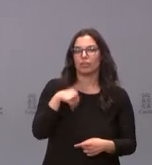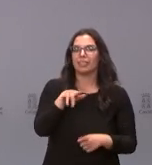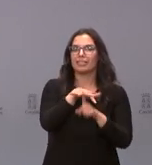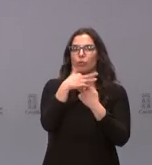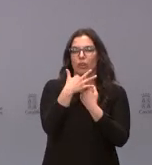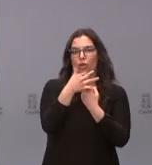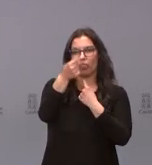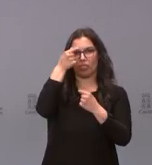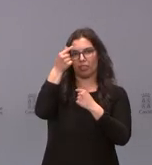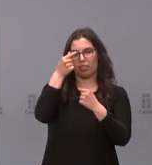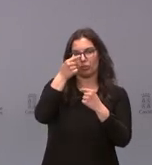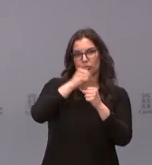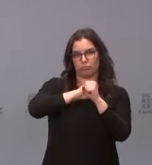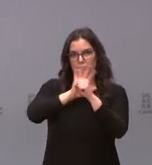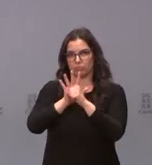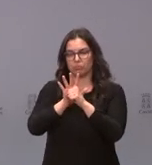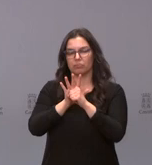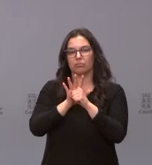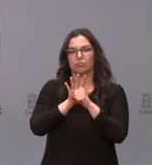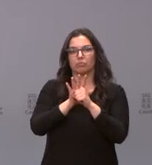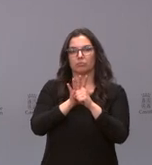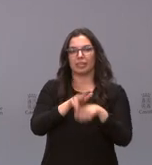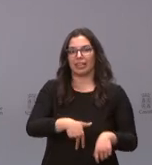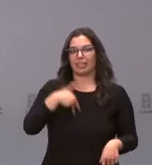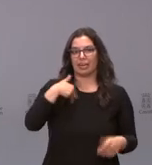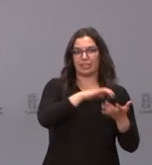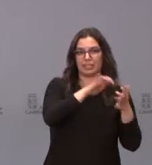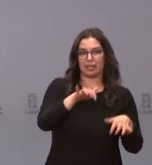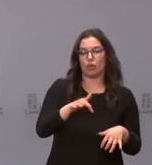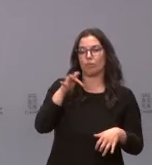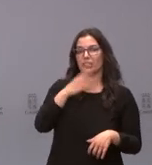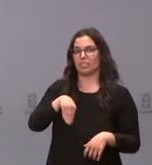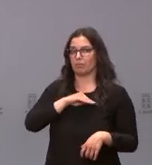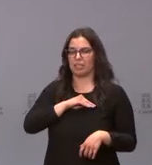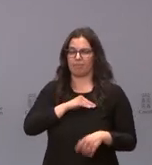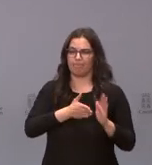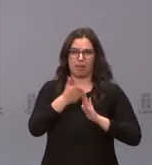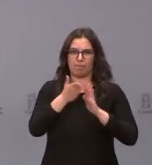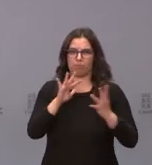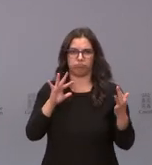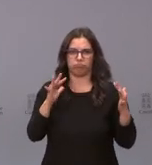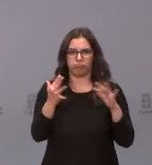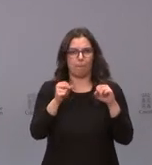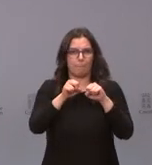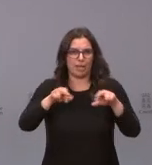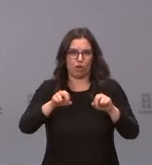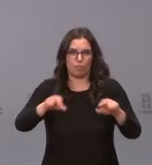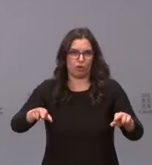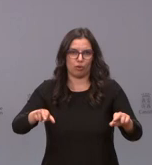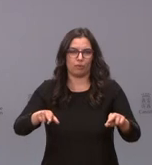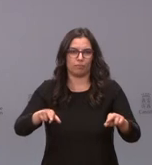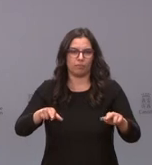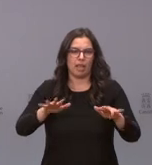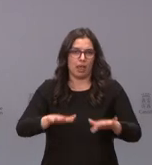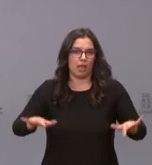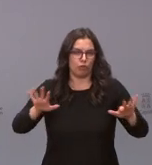epidemiológica en la comunidad como en el conjunto de la nación se está deteriorando de manera constante y lentamente y